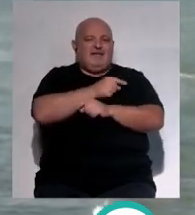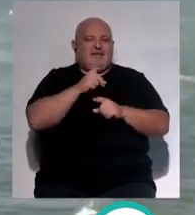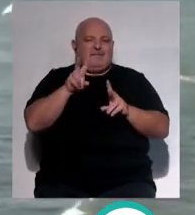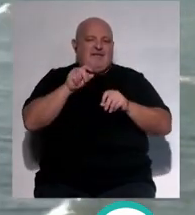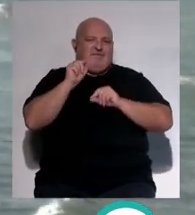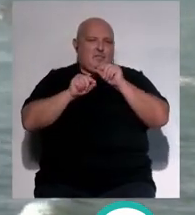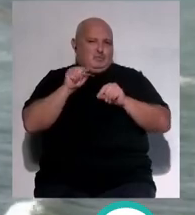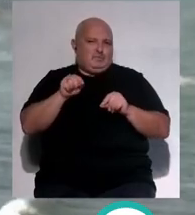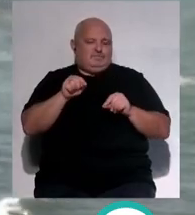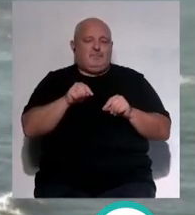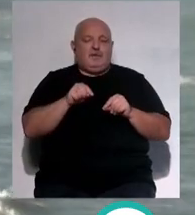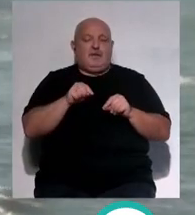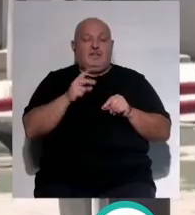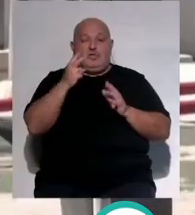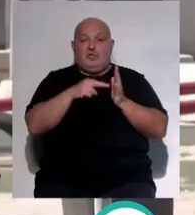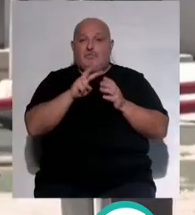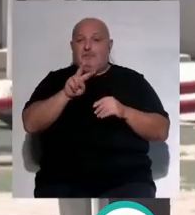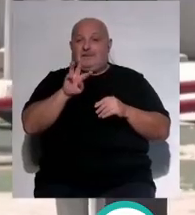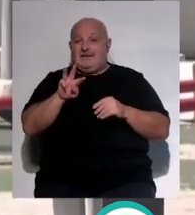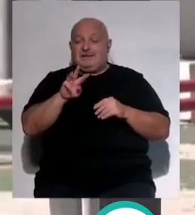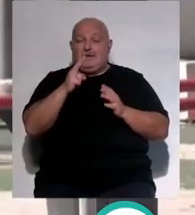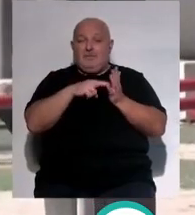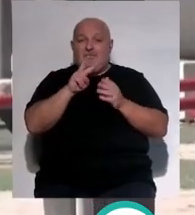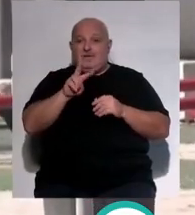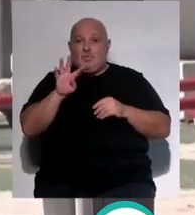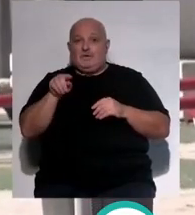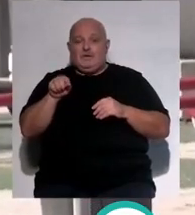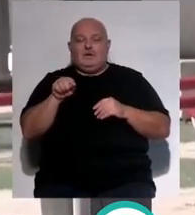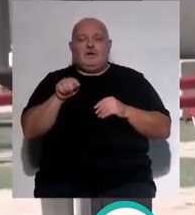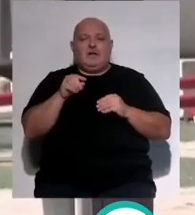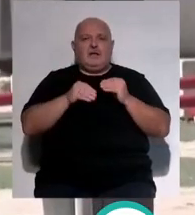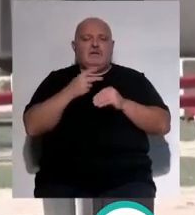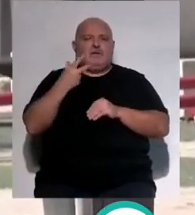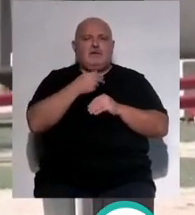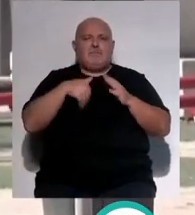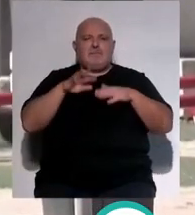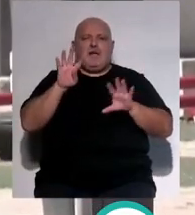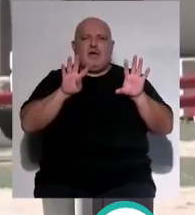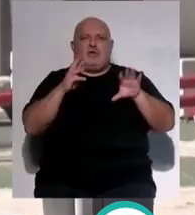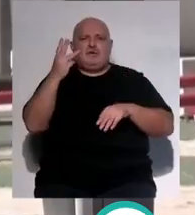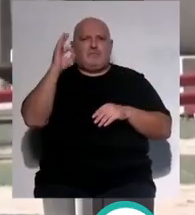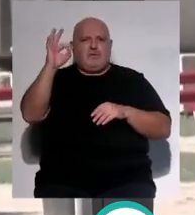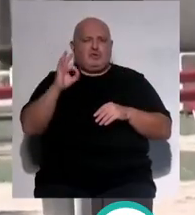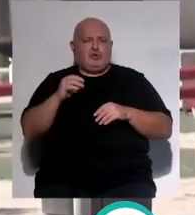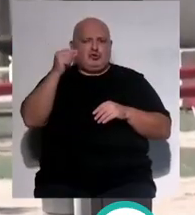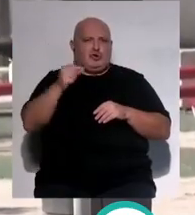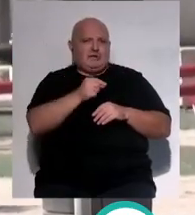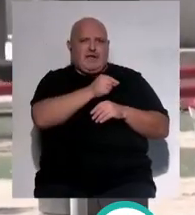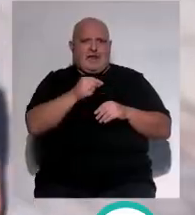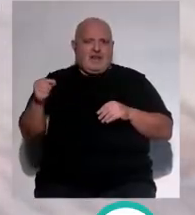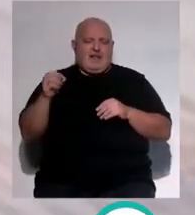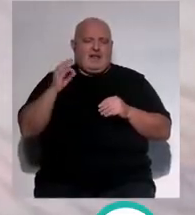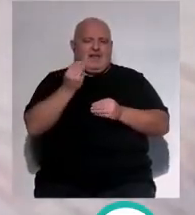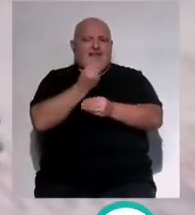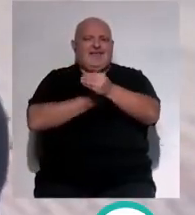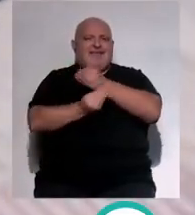este virus. En la de 2023-2024, recibieron la vacuna más del 93% de todos los niños